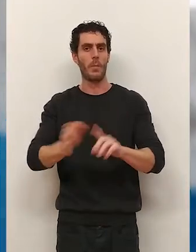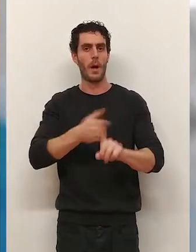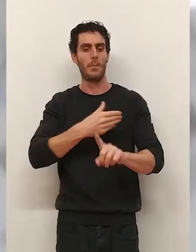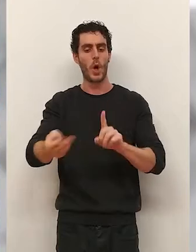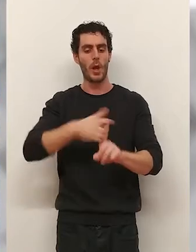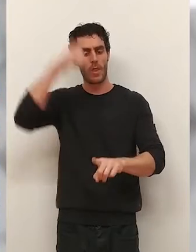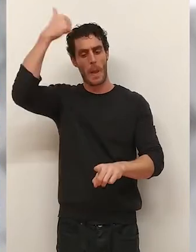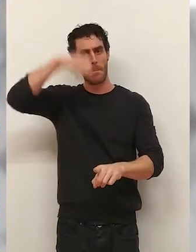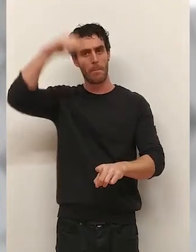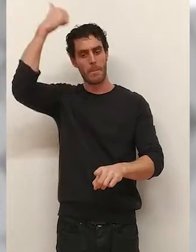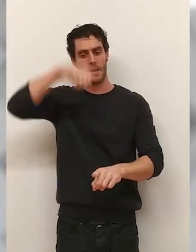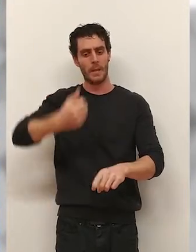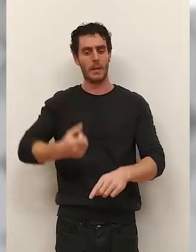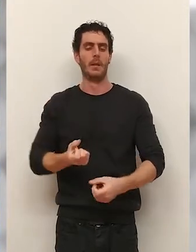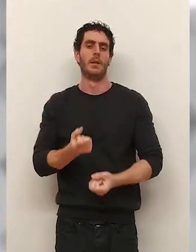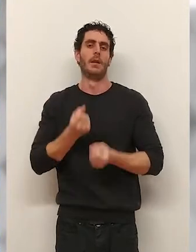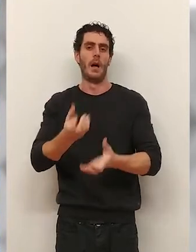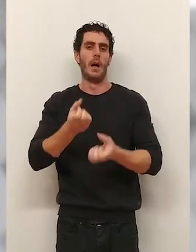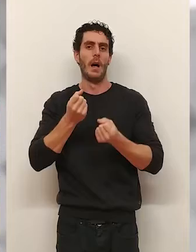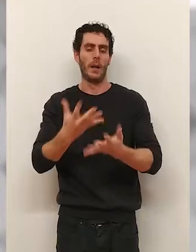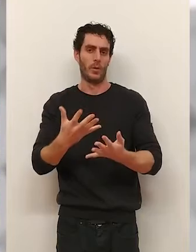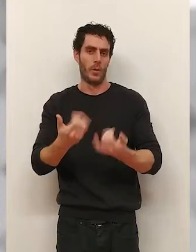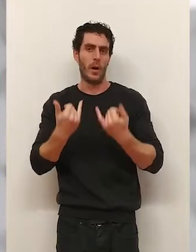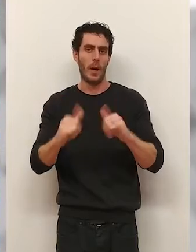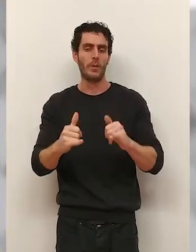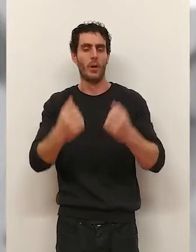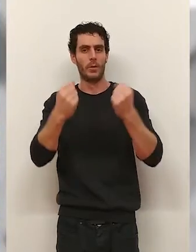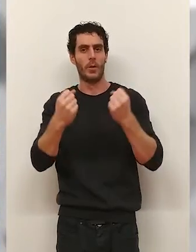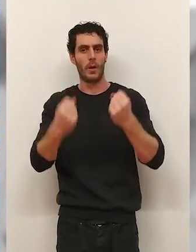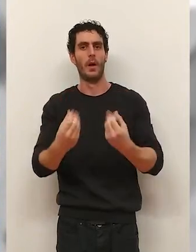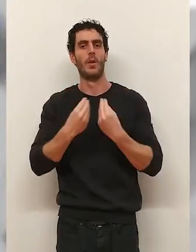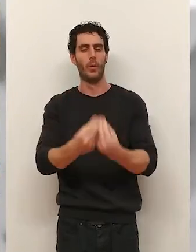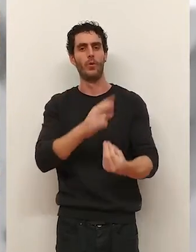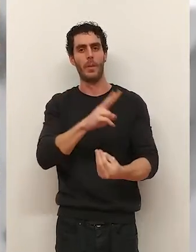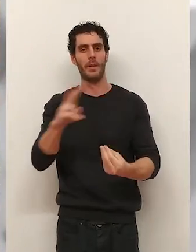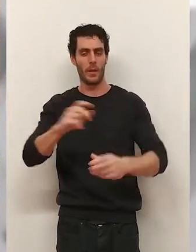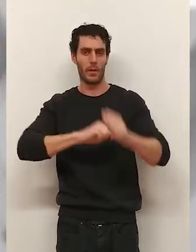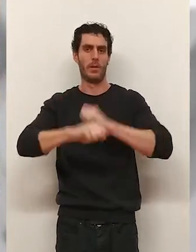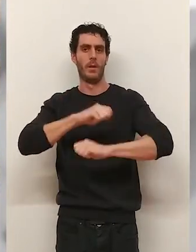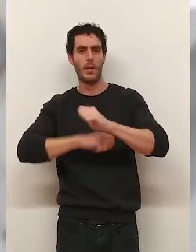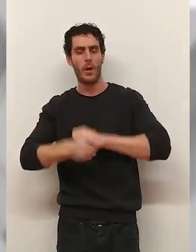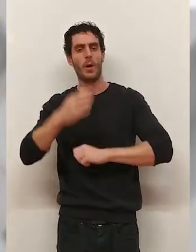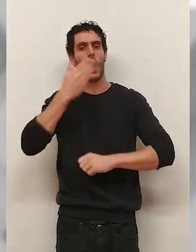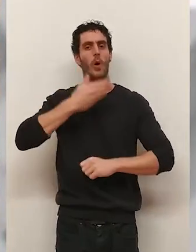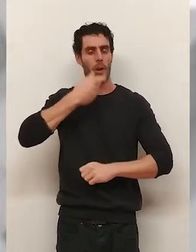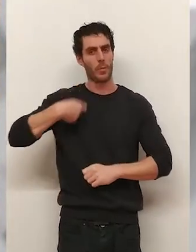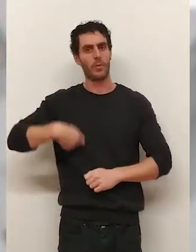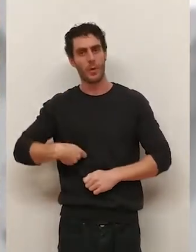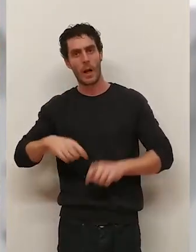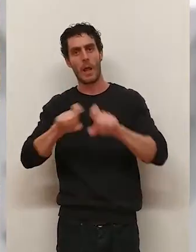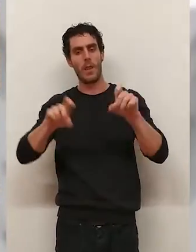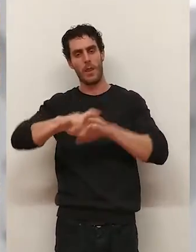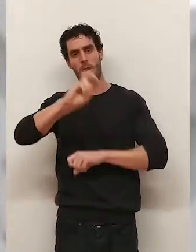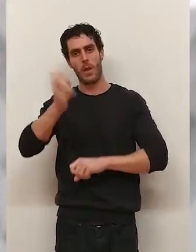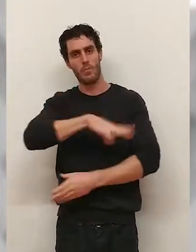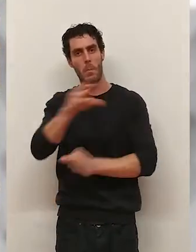Tendremos ese acto institucional de nuevo con otras 22 nuevas entidades sociales, empresariales y colegios profesionales que se